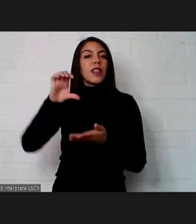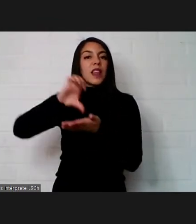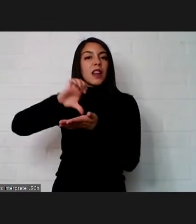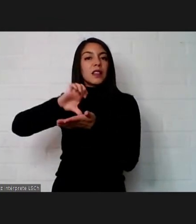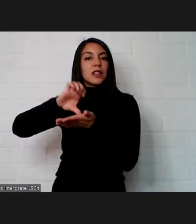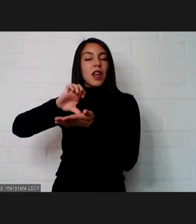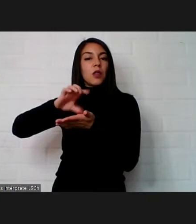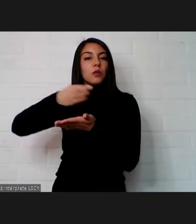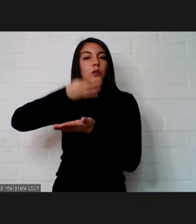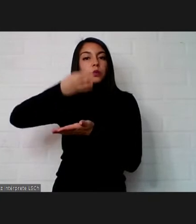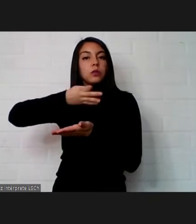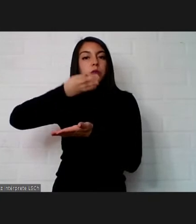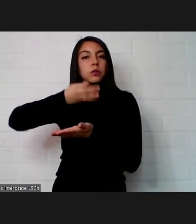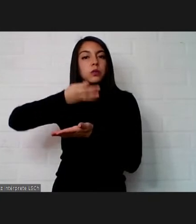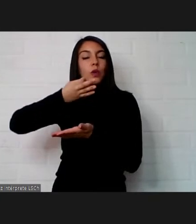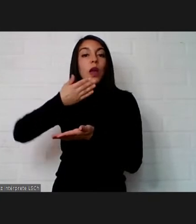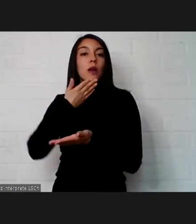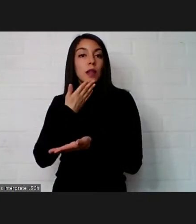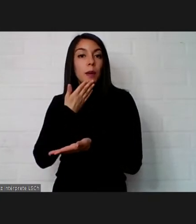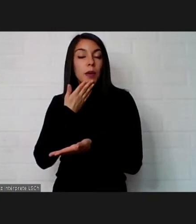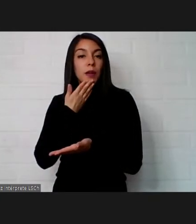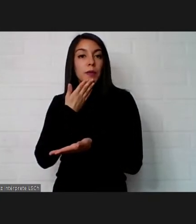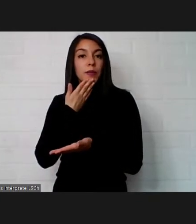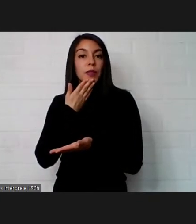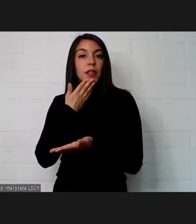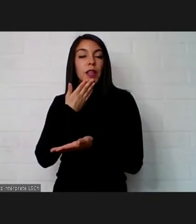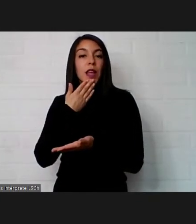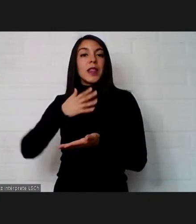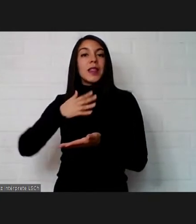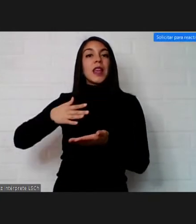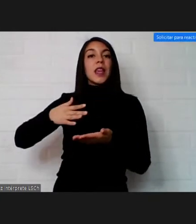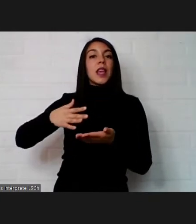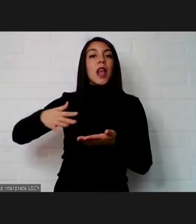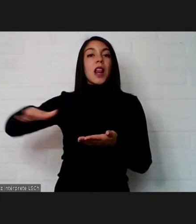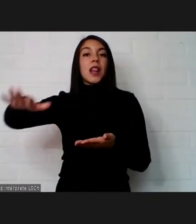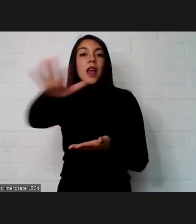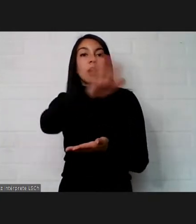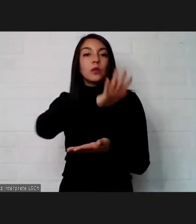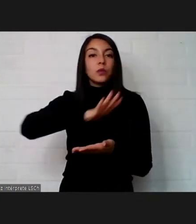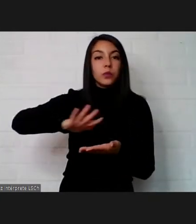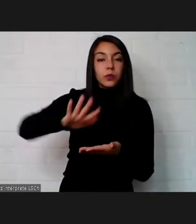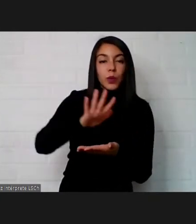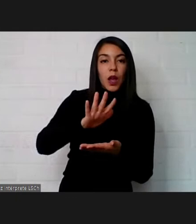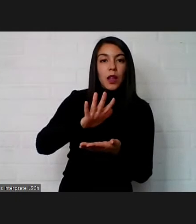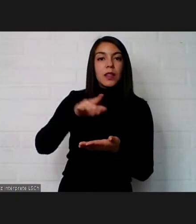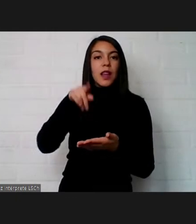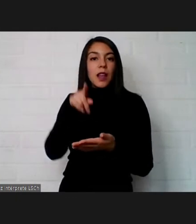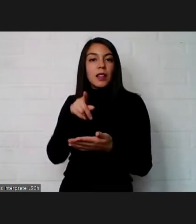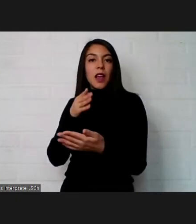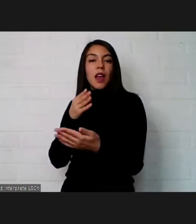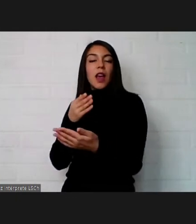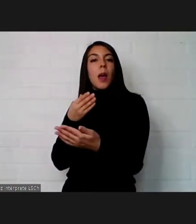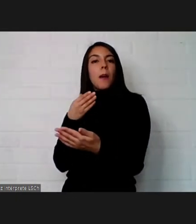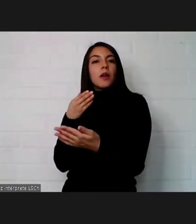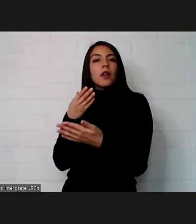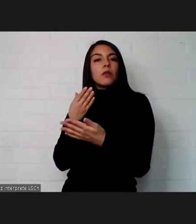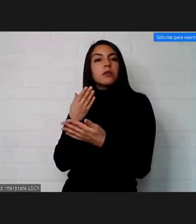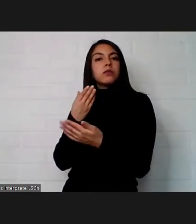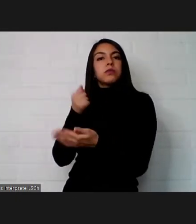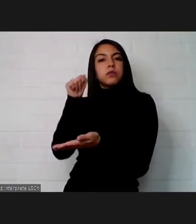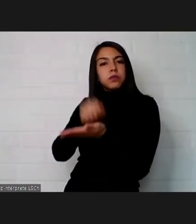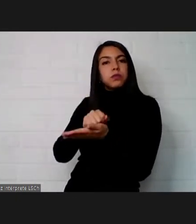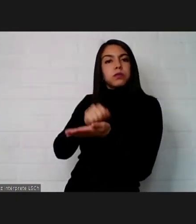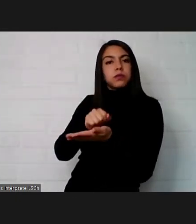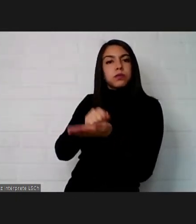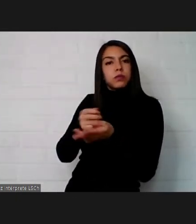el discurso pero también desde los colectivos que están haciendo valer estos derechos en la medida que